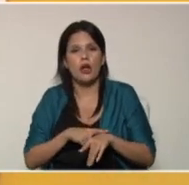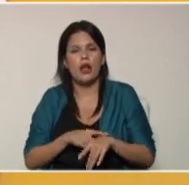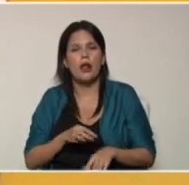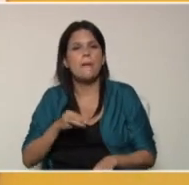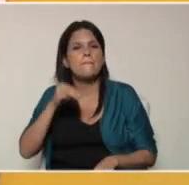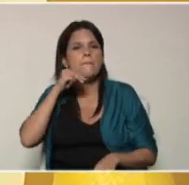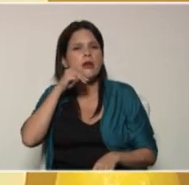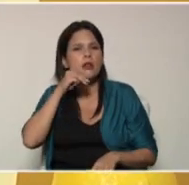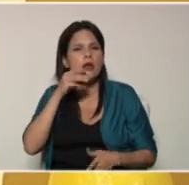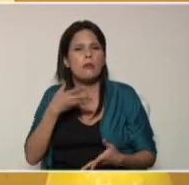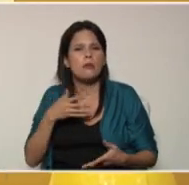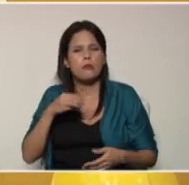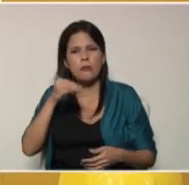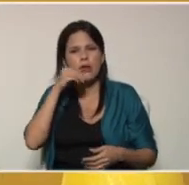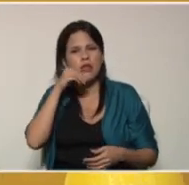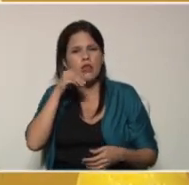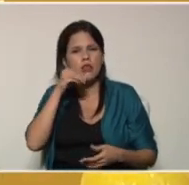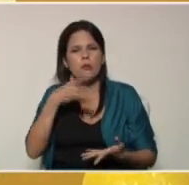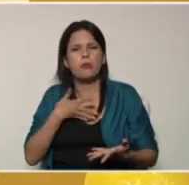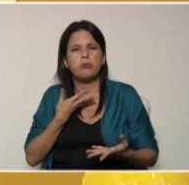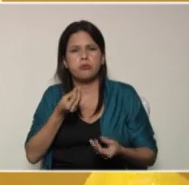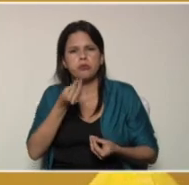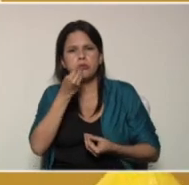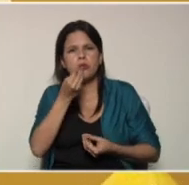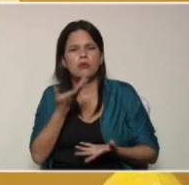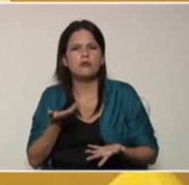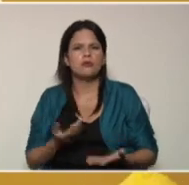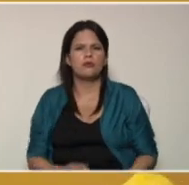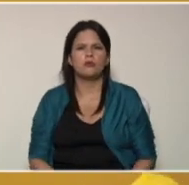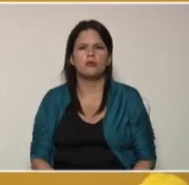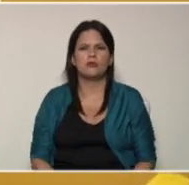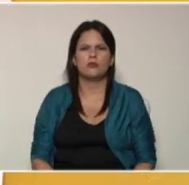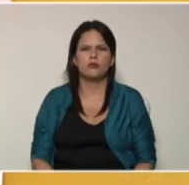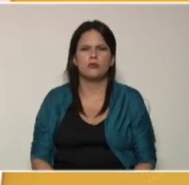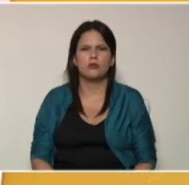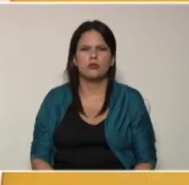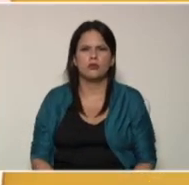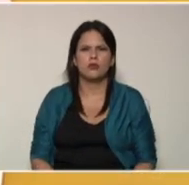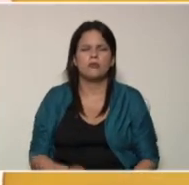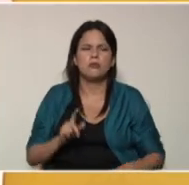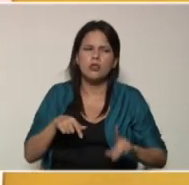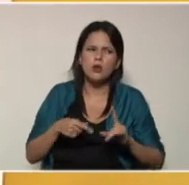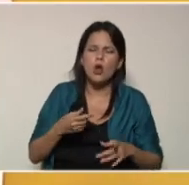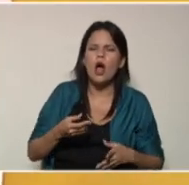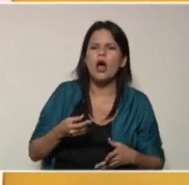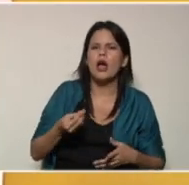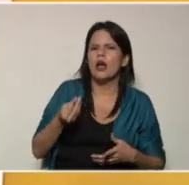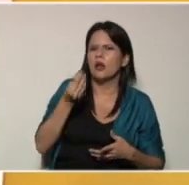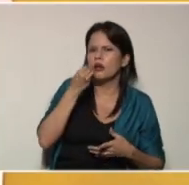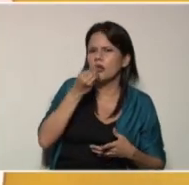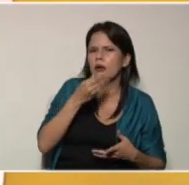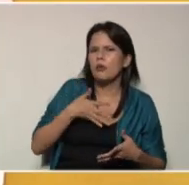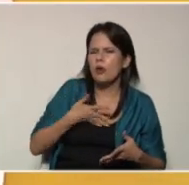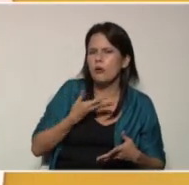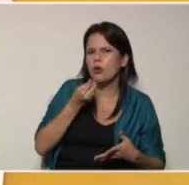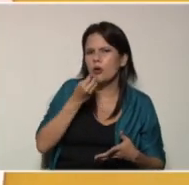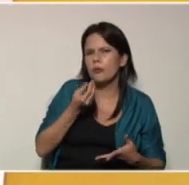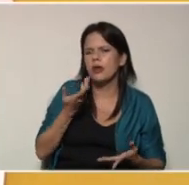poderle ofrecer alguna fruta, debemos estar pendientes con los alimentos que podamos comer en la merienda. Sabemos que a los niños